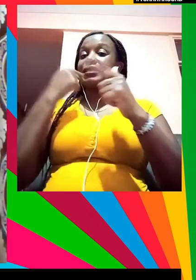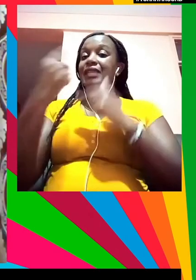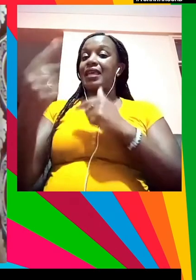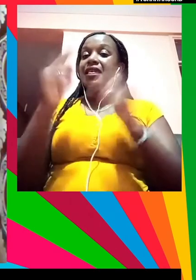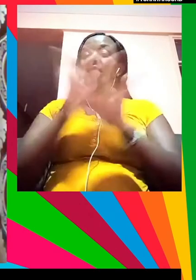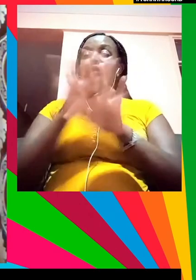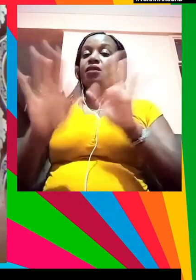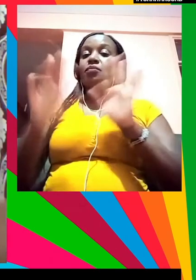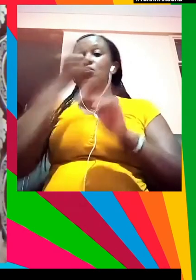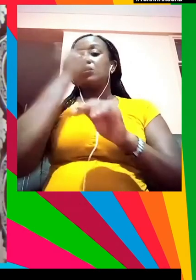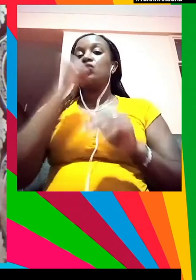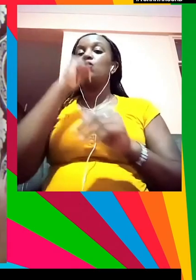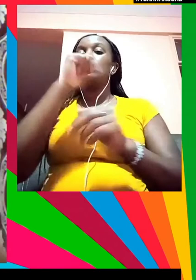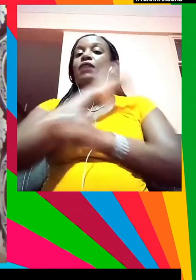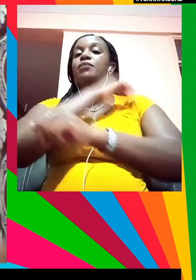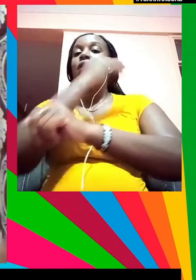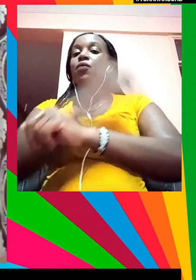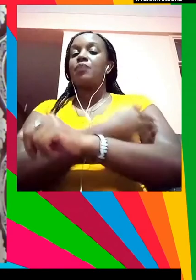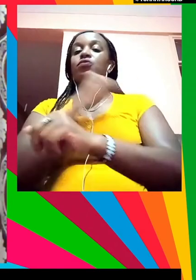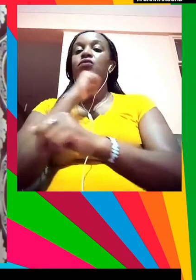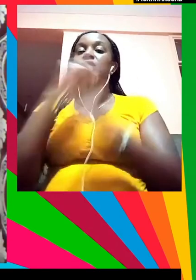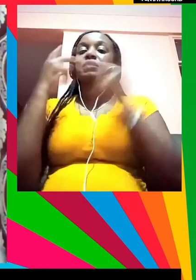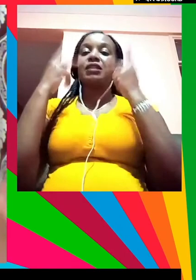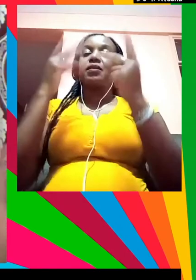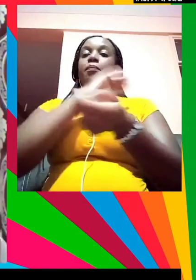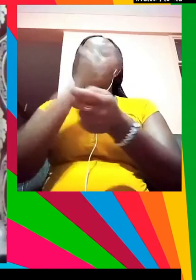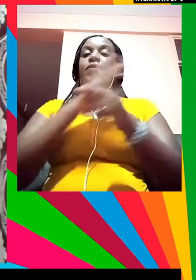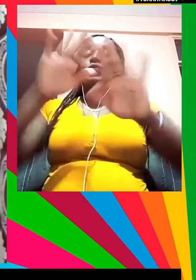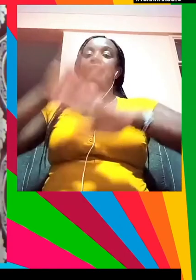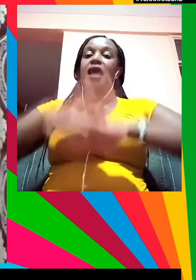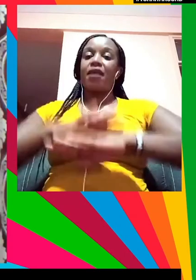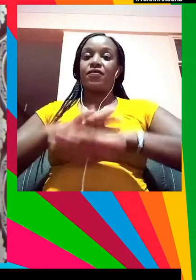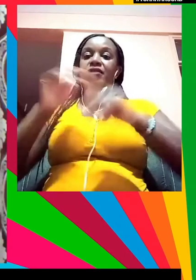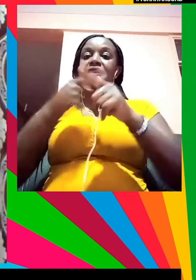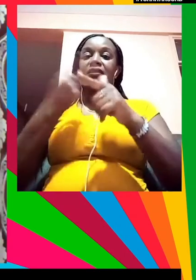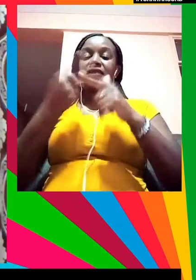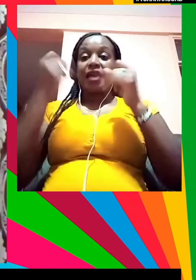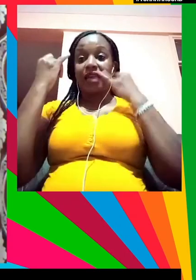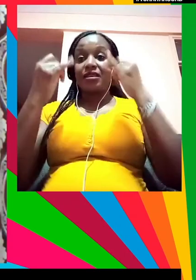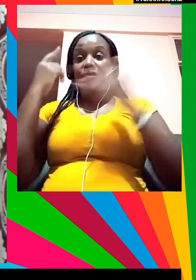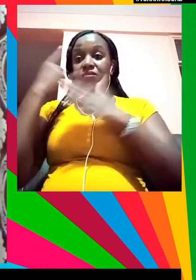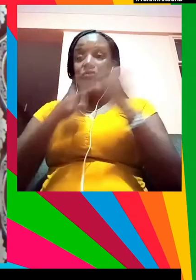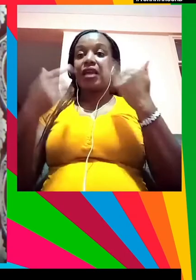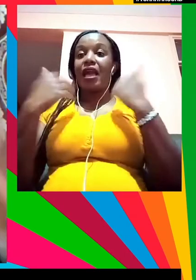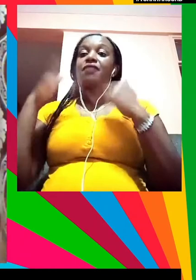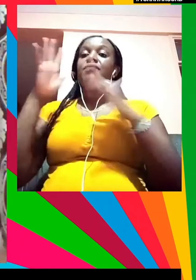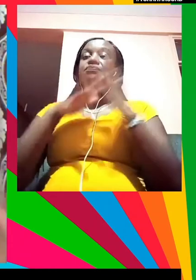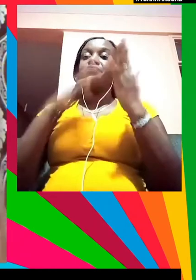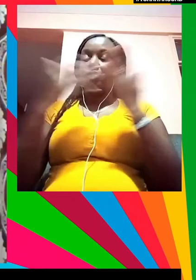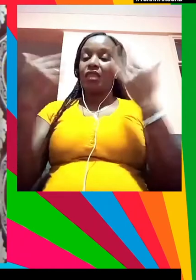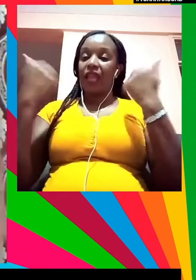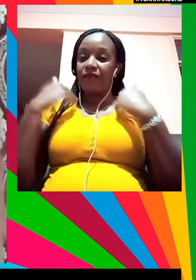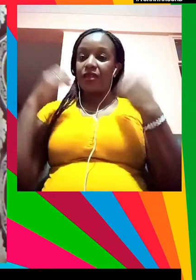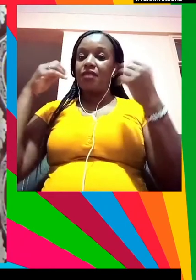lo contrario nunca tendremos el potencial de operar un cambio con lo cual si hay progreso